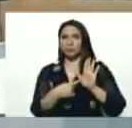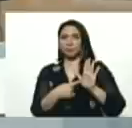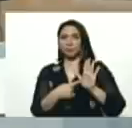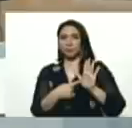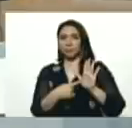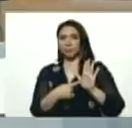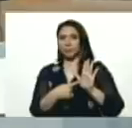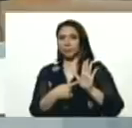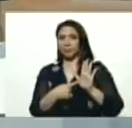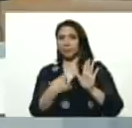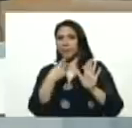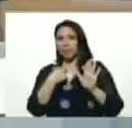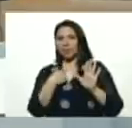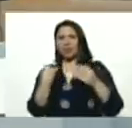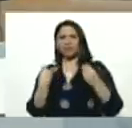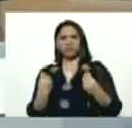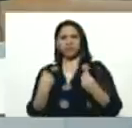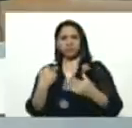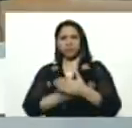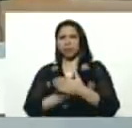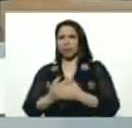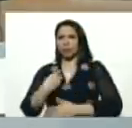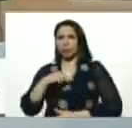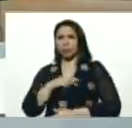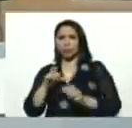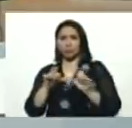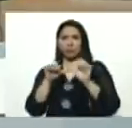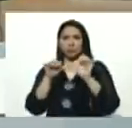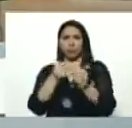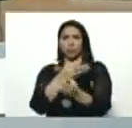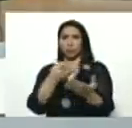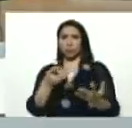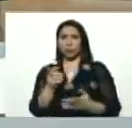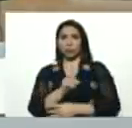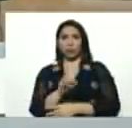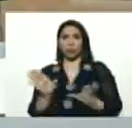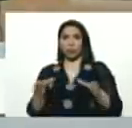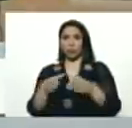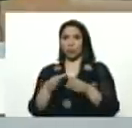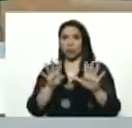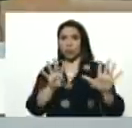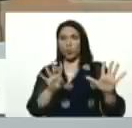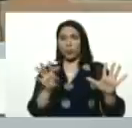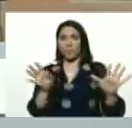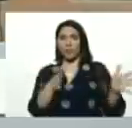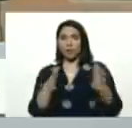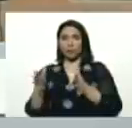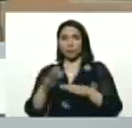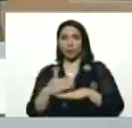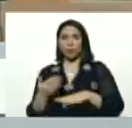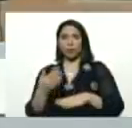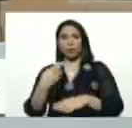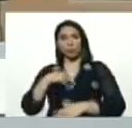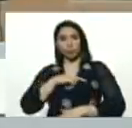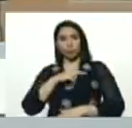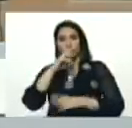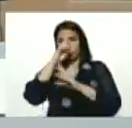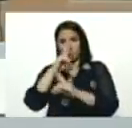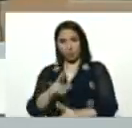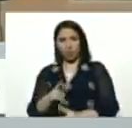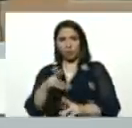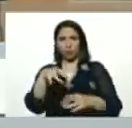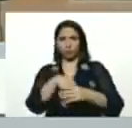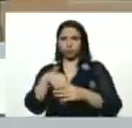me diga, toda esta batalla, que hemos continuado, ustedes no se reunían, del 9 de marzo, porque respetaron la cuarentena,